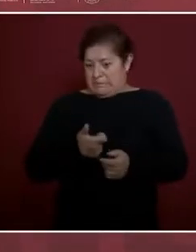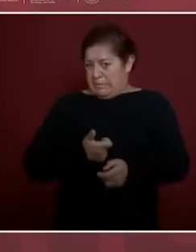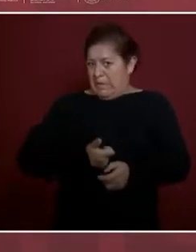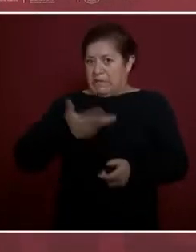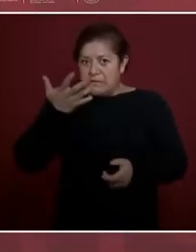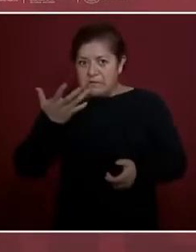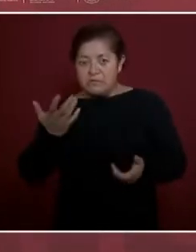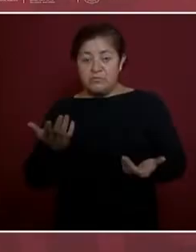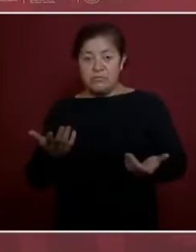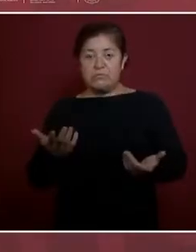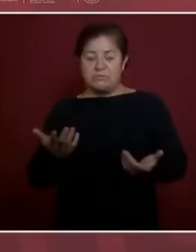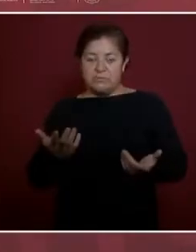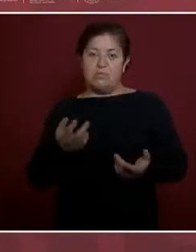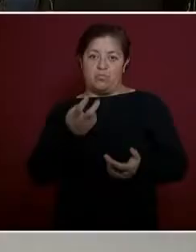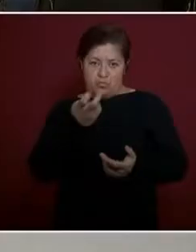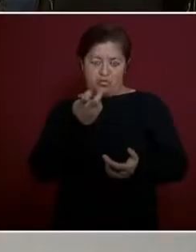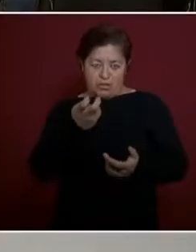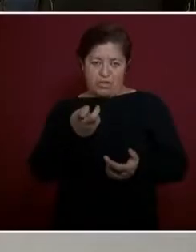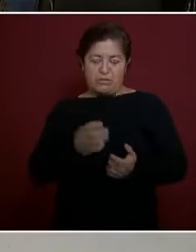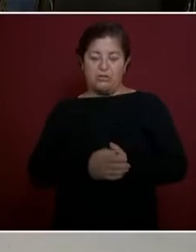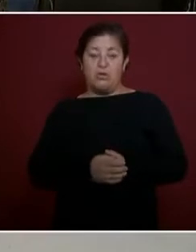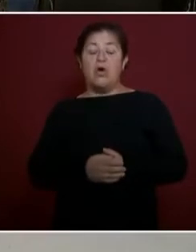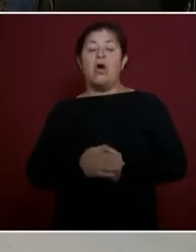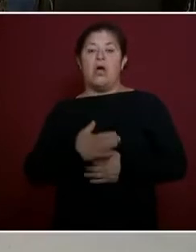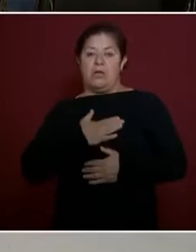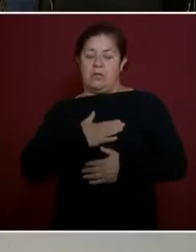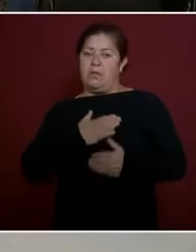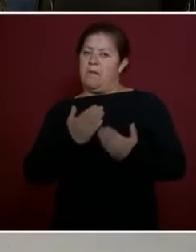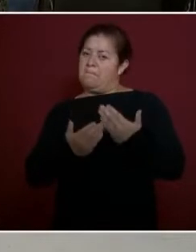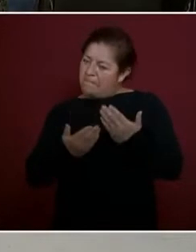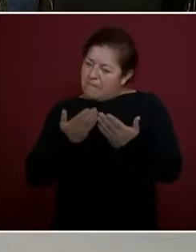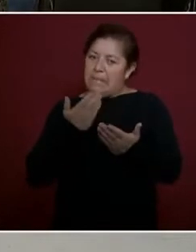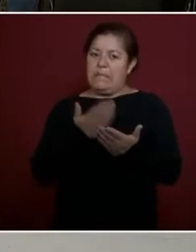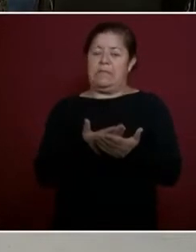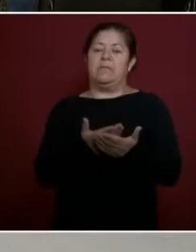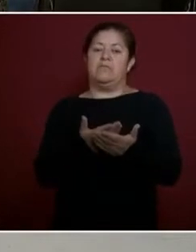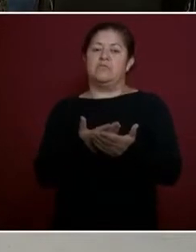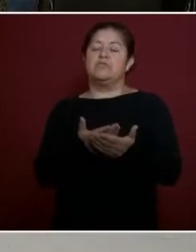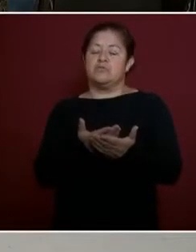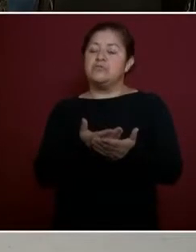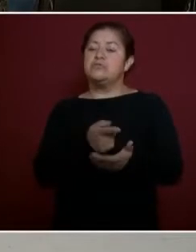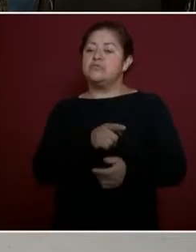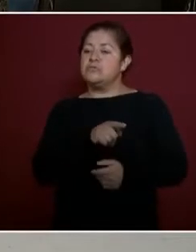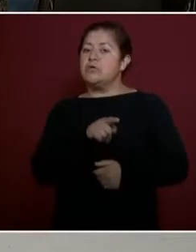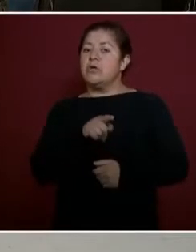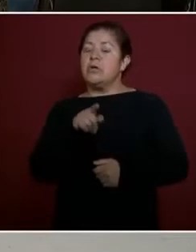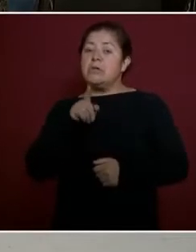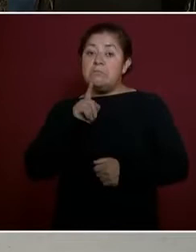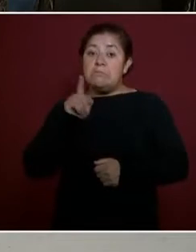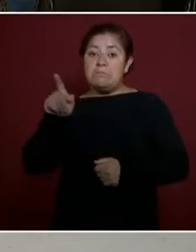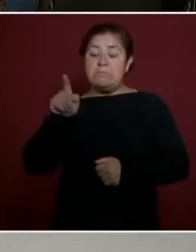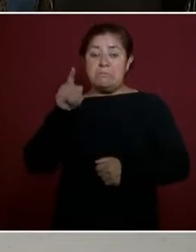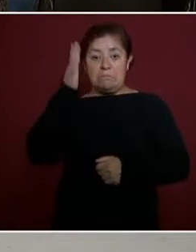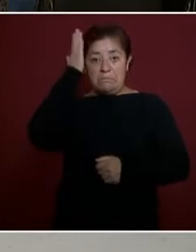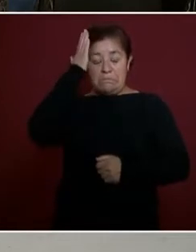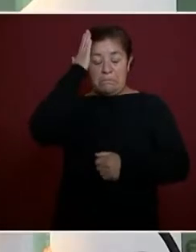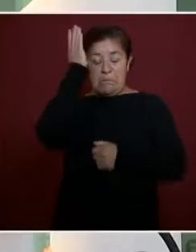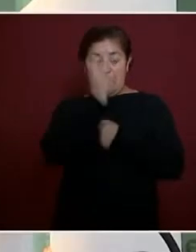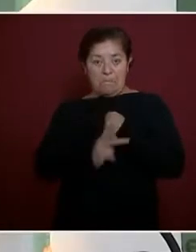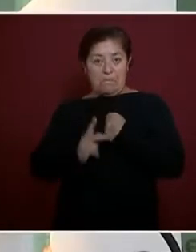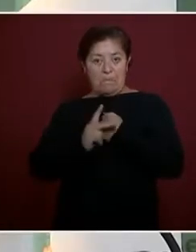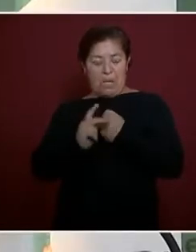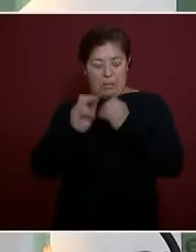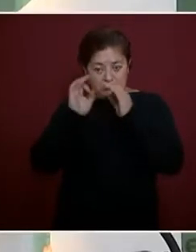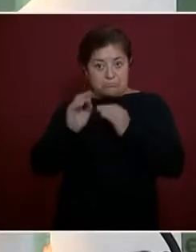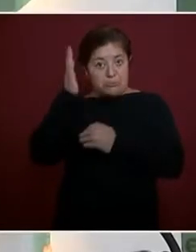por eso estamos pidiendo a los jefes de Estado, sobre todo de las potencias, que